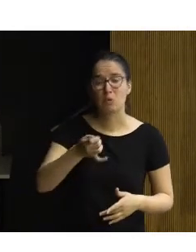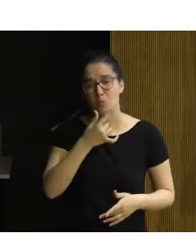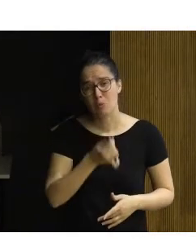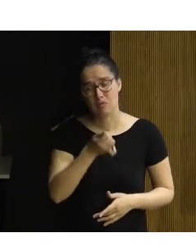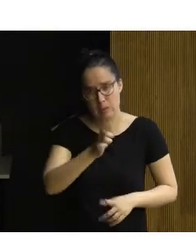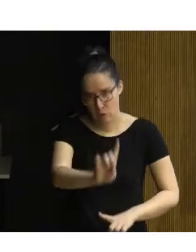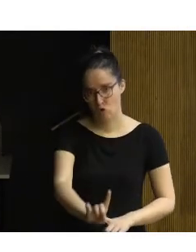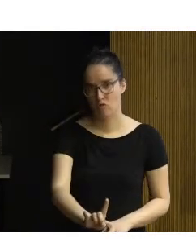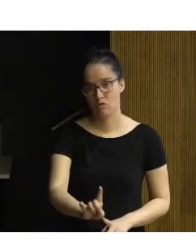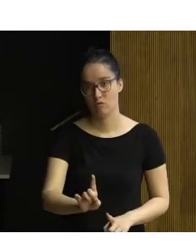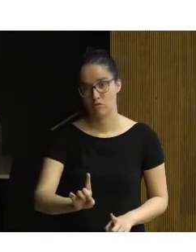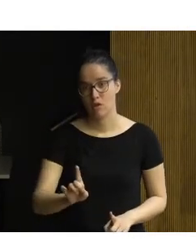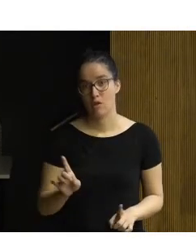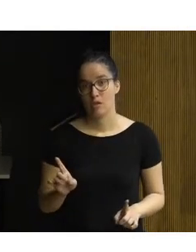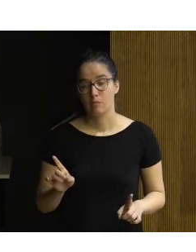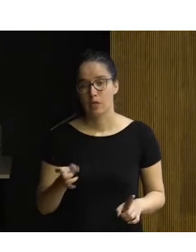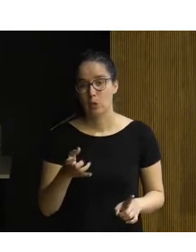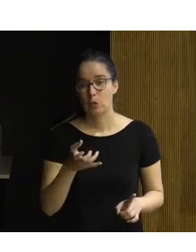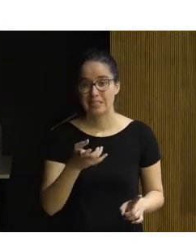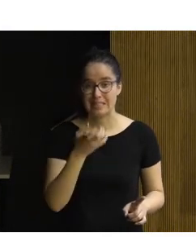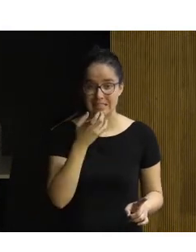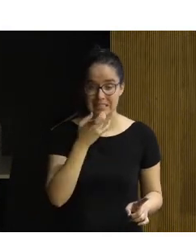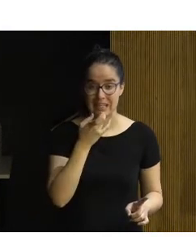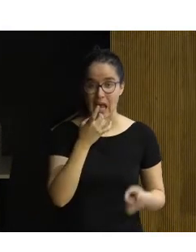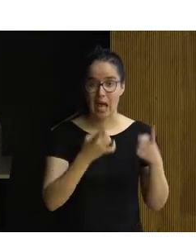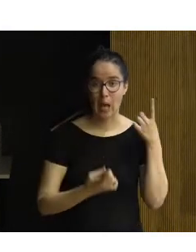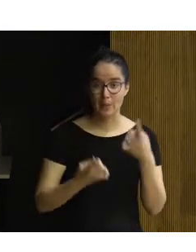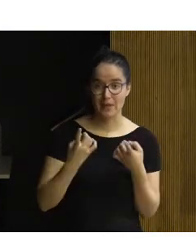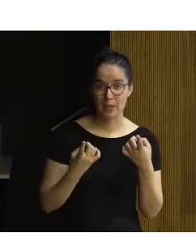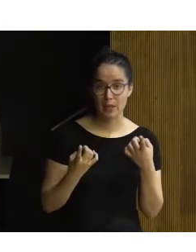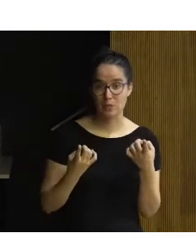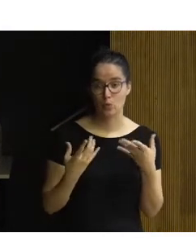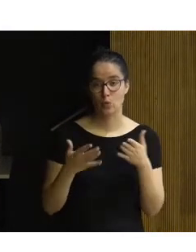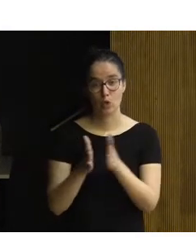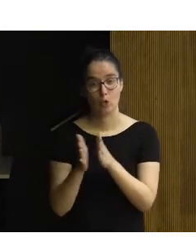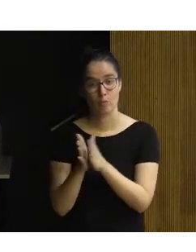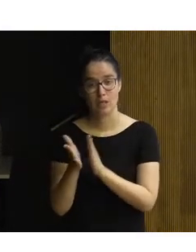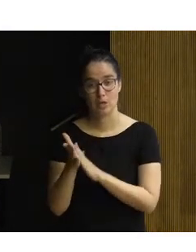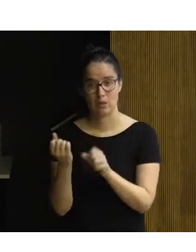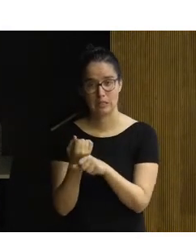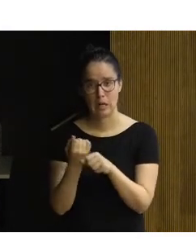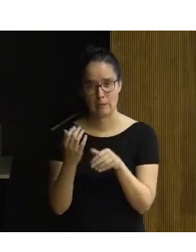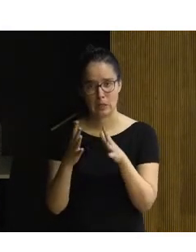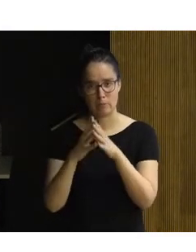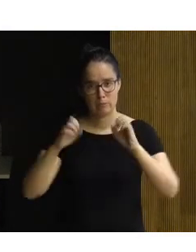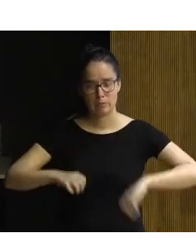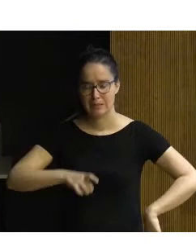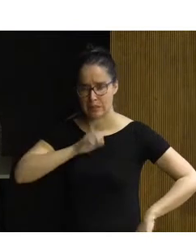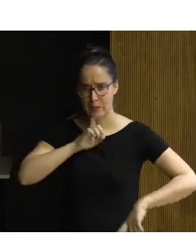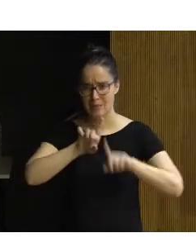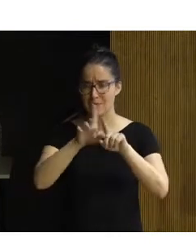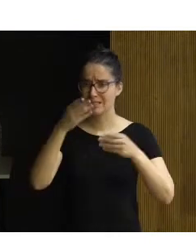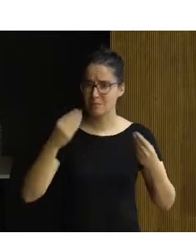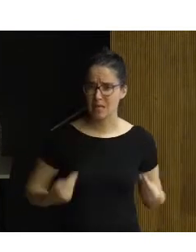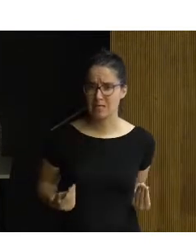que tampoco lo es. Si nos es complicado a veces ponernos de acuerdo con un compañero nuestro de trabajo, que está en nuestra misma empresa,